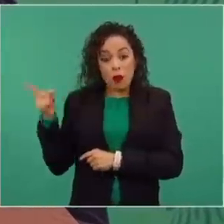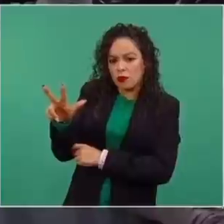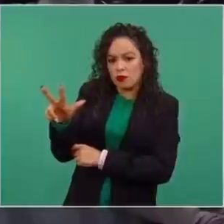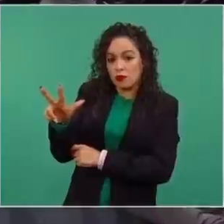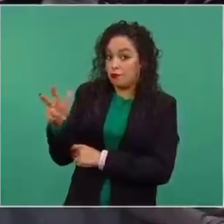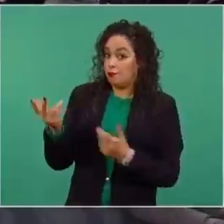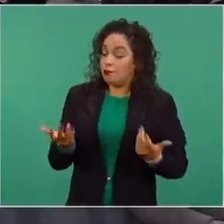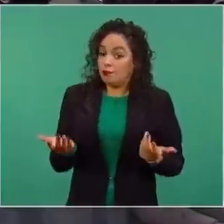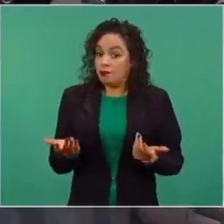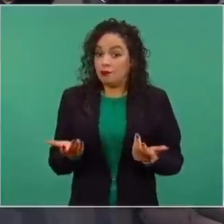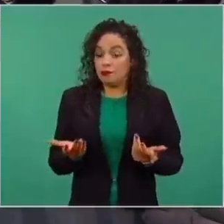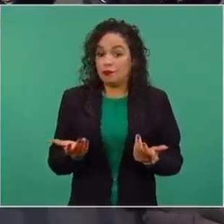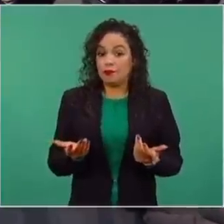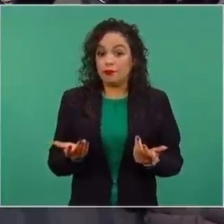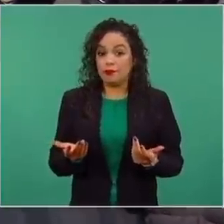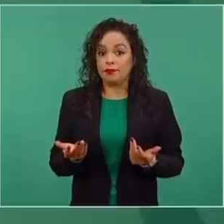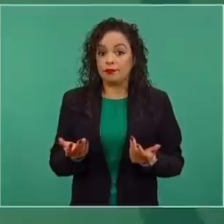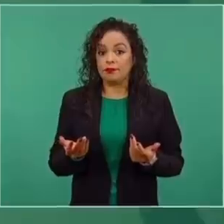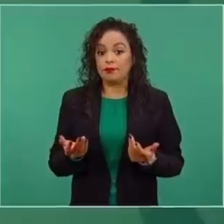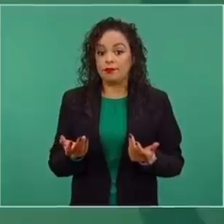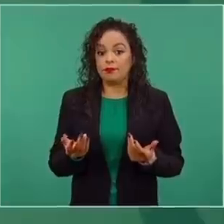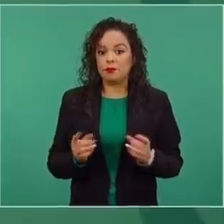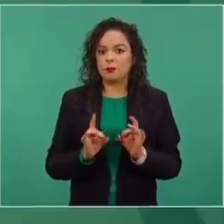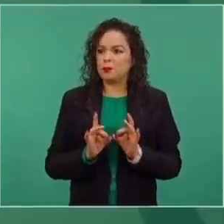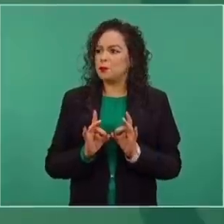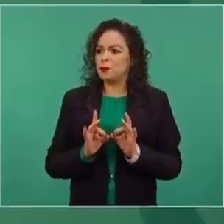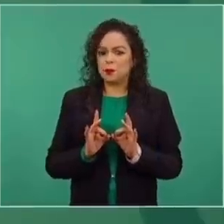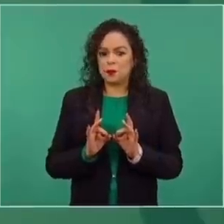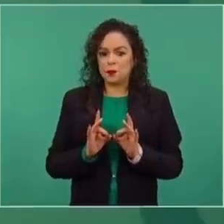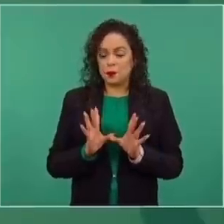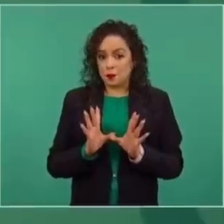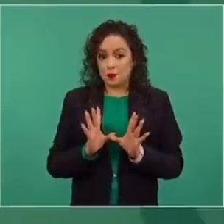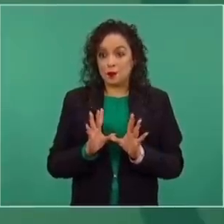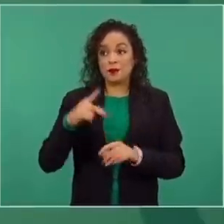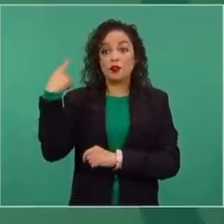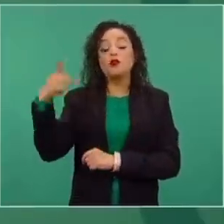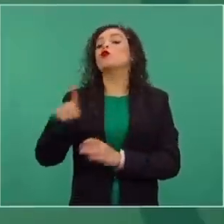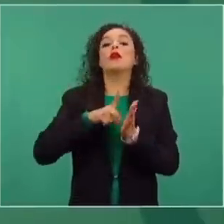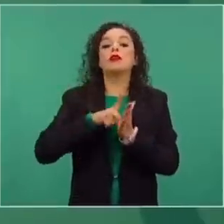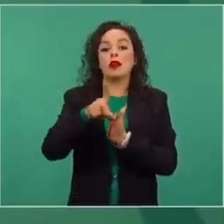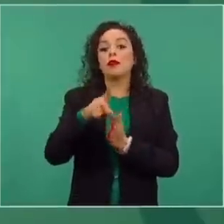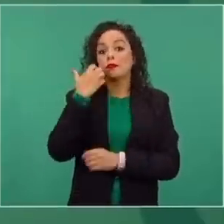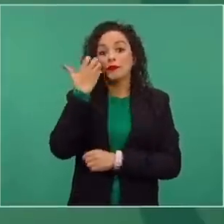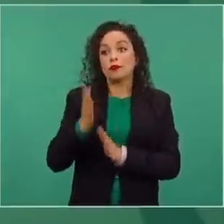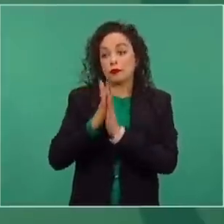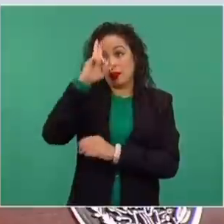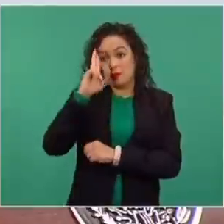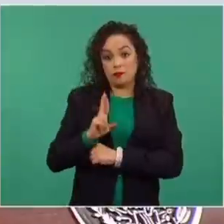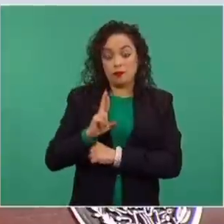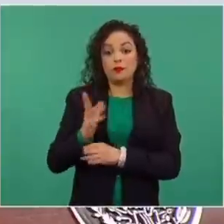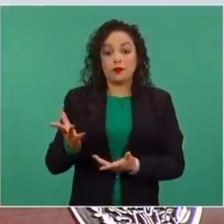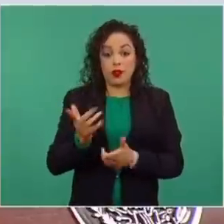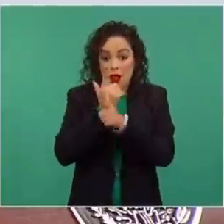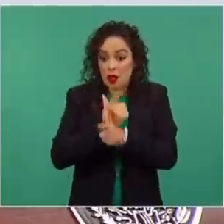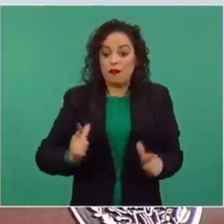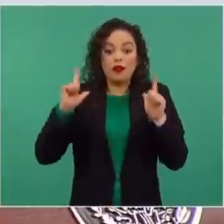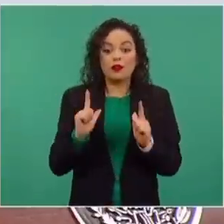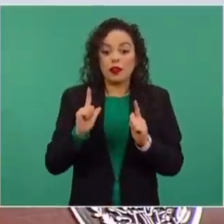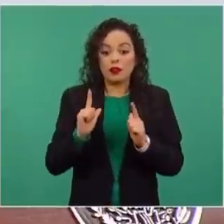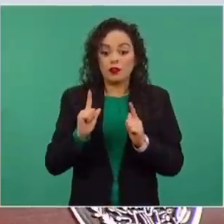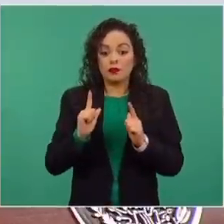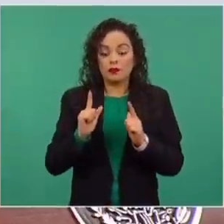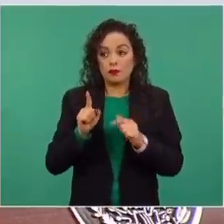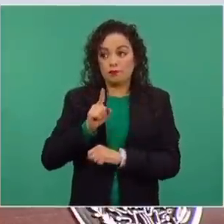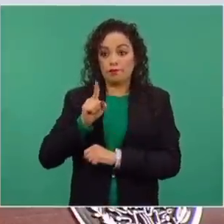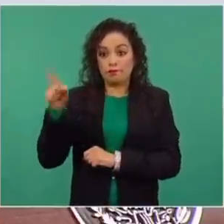38. Y resulta que, haciendo valer sus derechos, su libertad, los